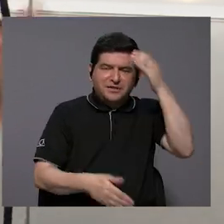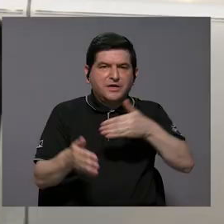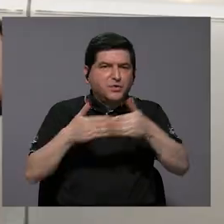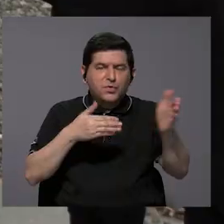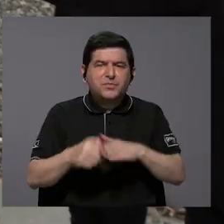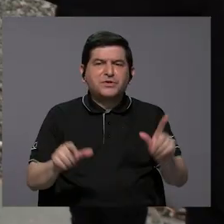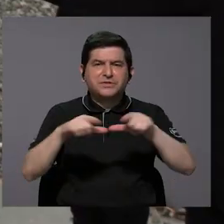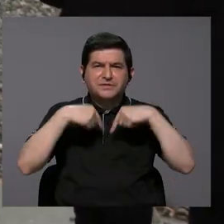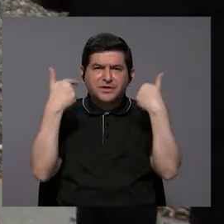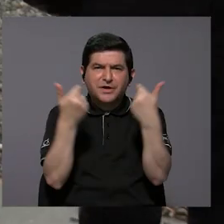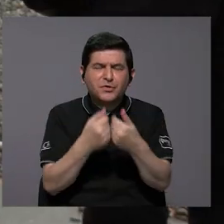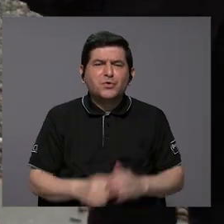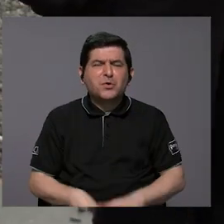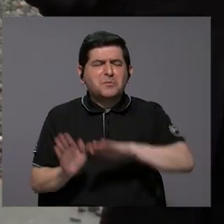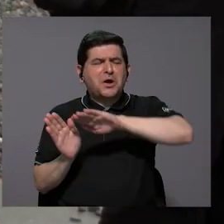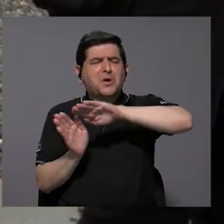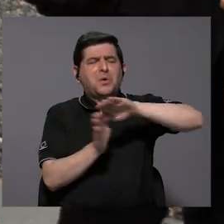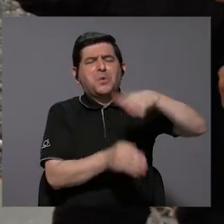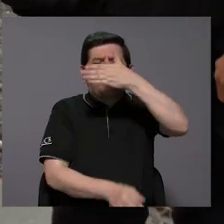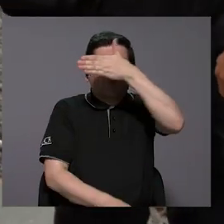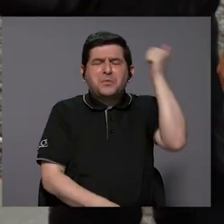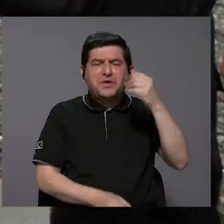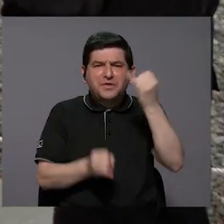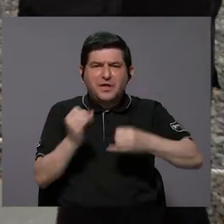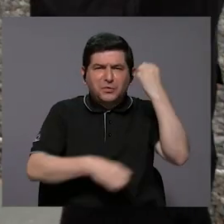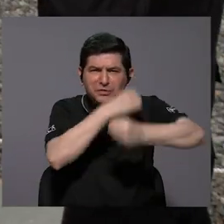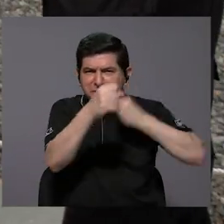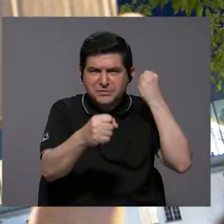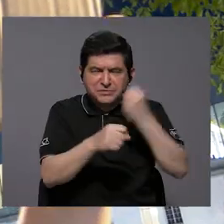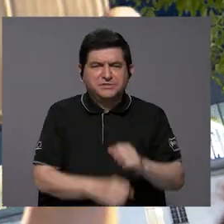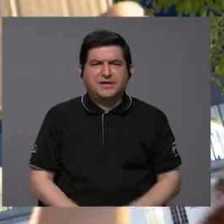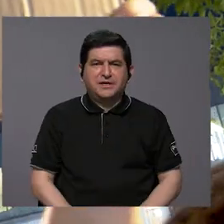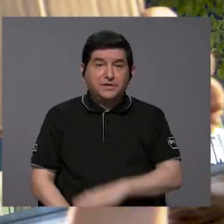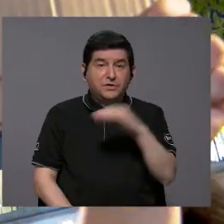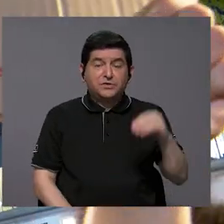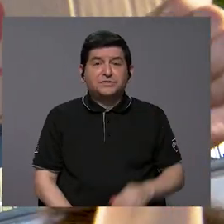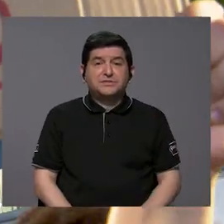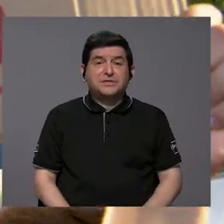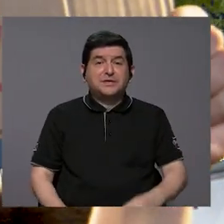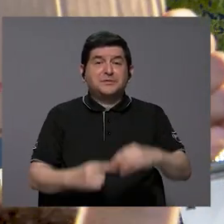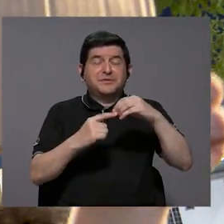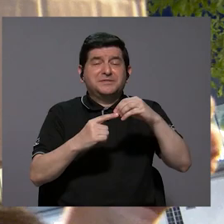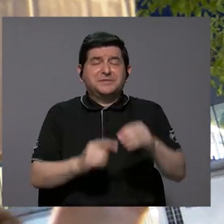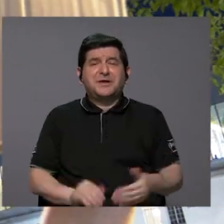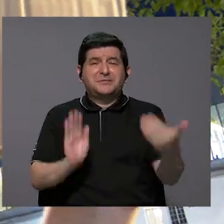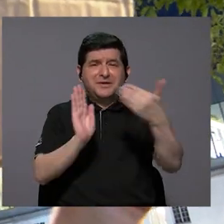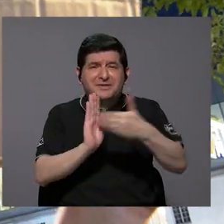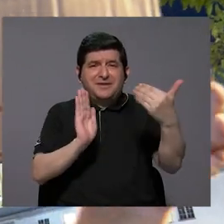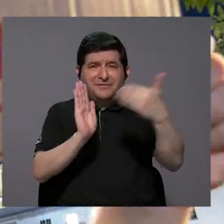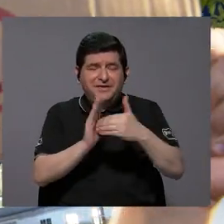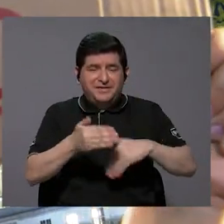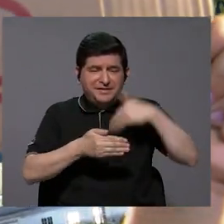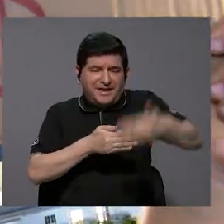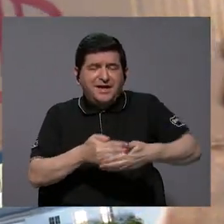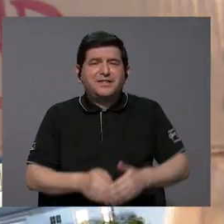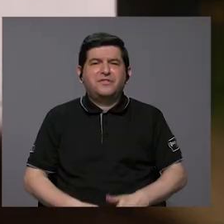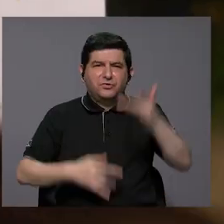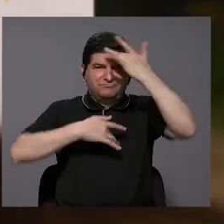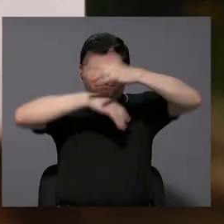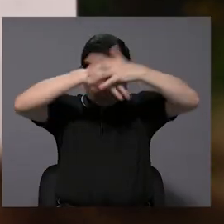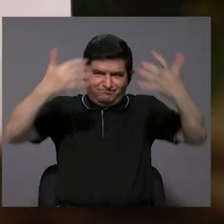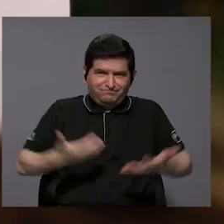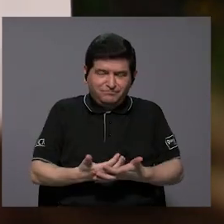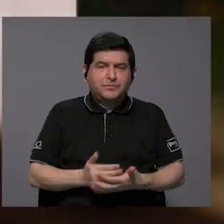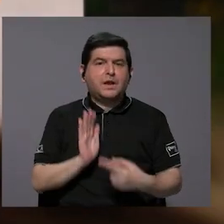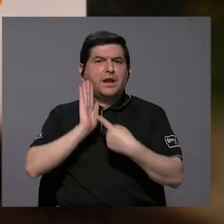y la cultura, pesar que ha sido el sector más olvidado durante los últimos años y que se ha visto en la precarización después de